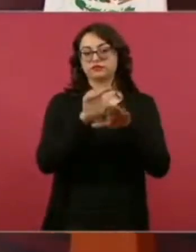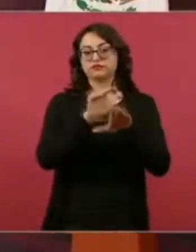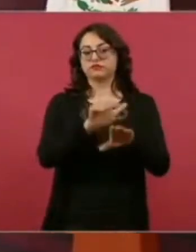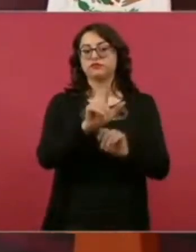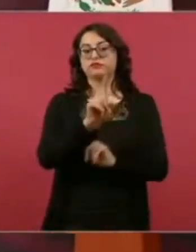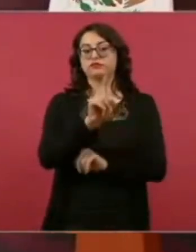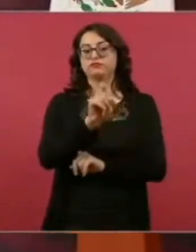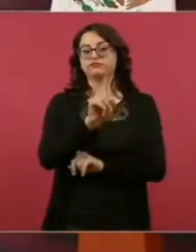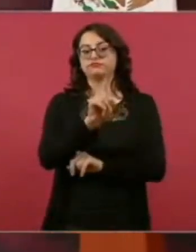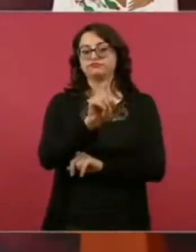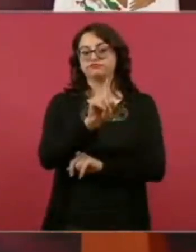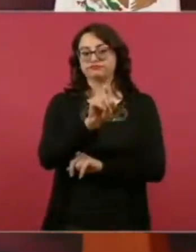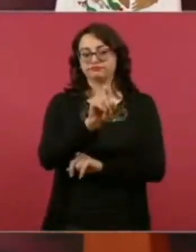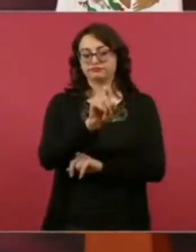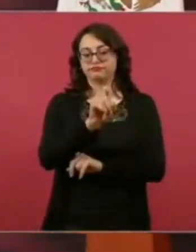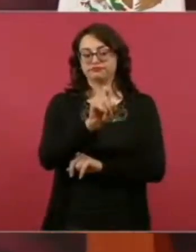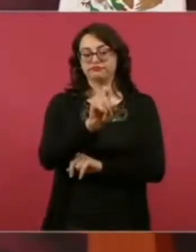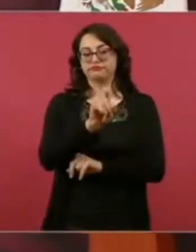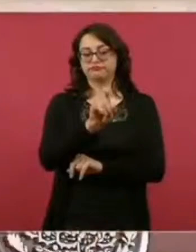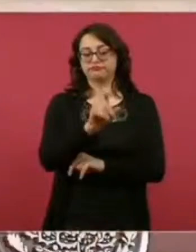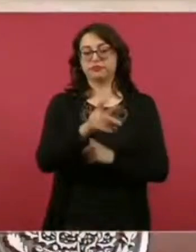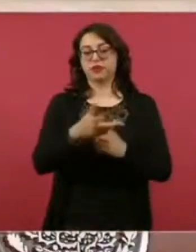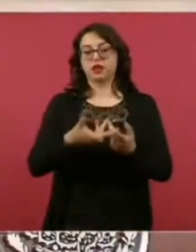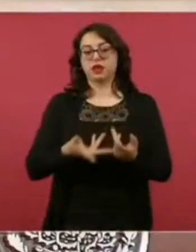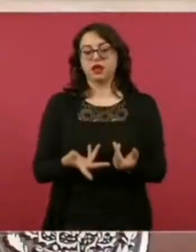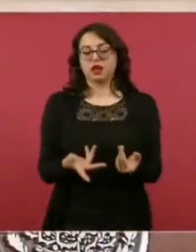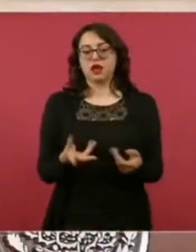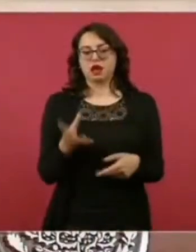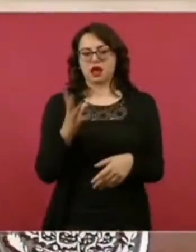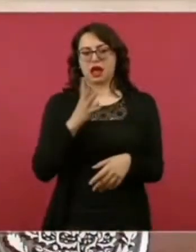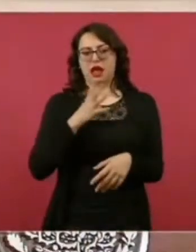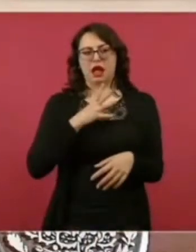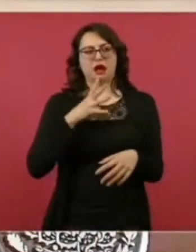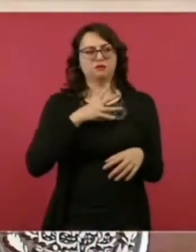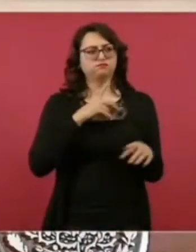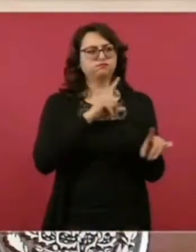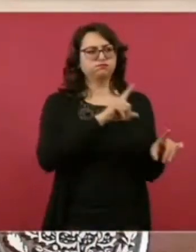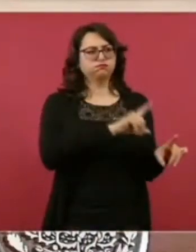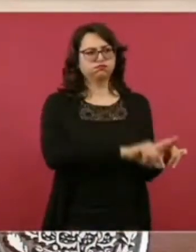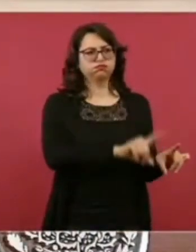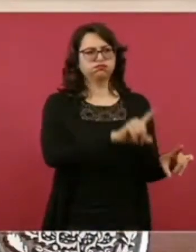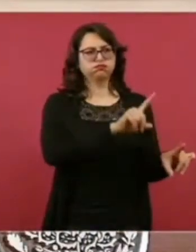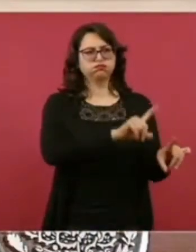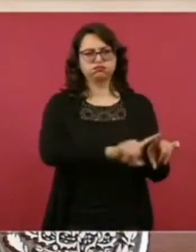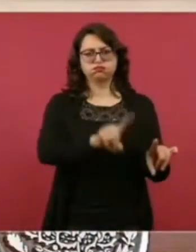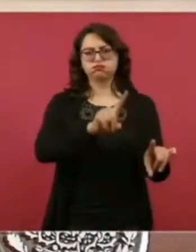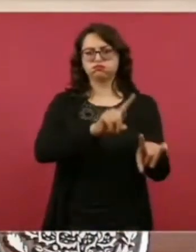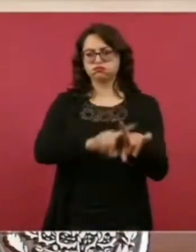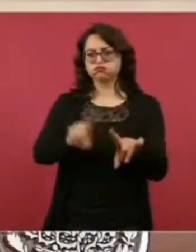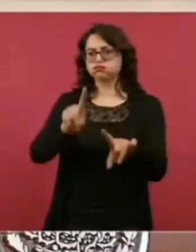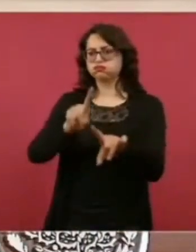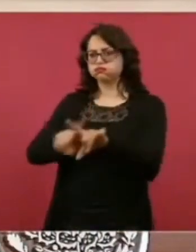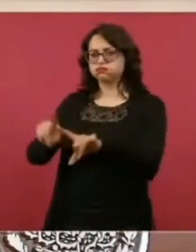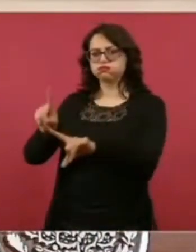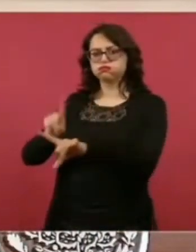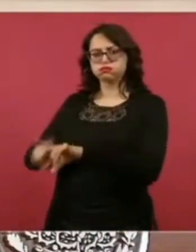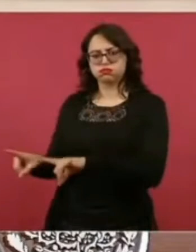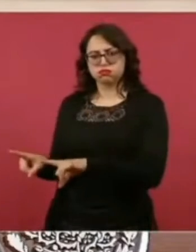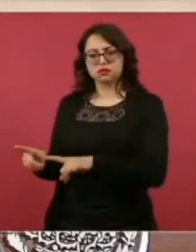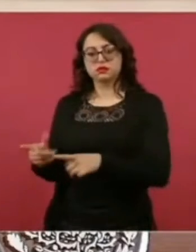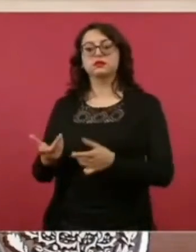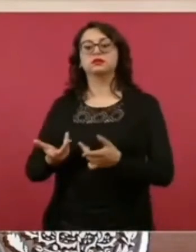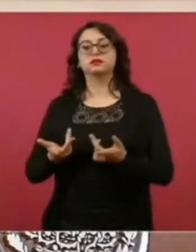que estamos realizando. Pero no se